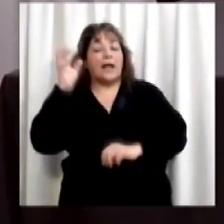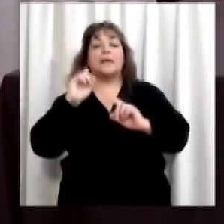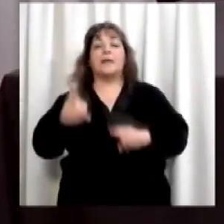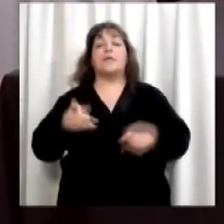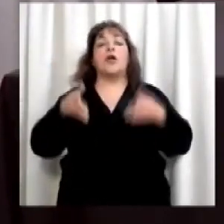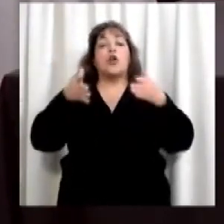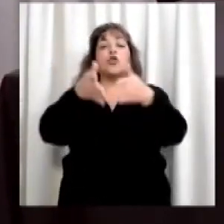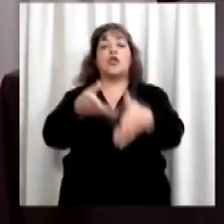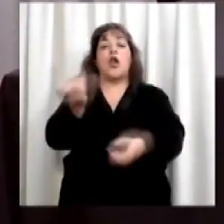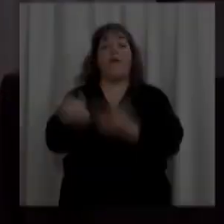por todos estos canales. ¡Gracias! ¡Gracias! ¡Gracias! ¡Gracias!